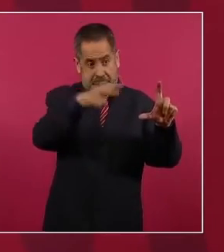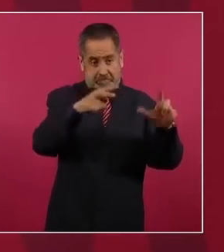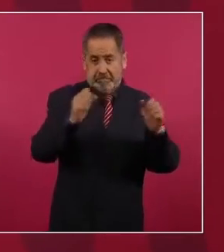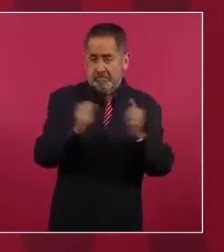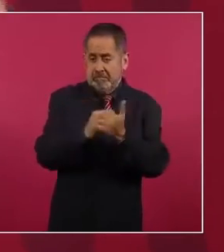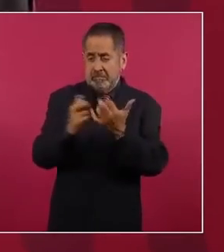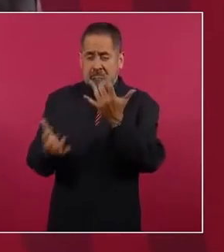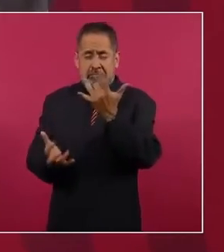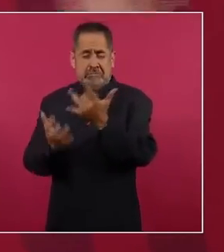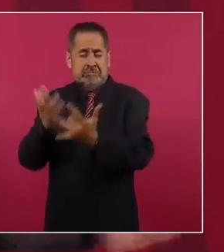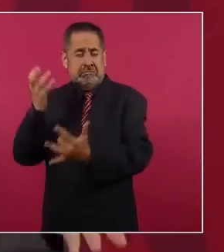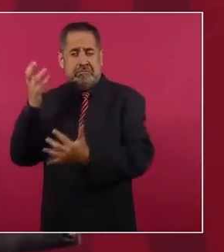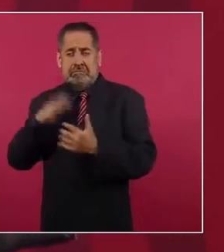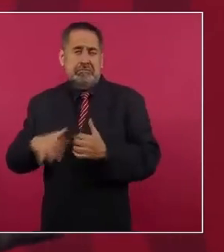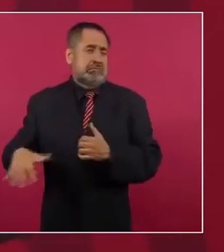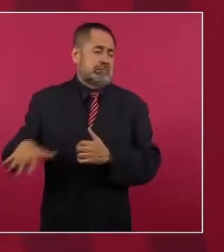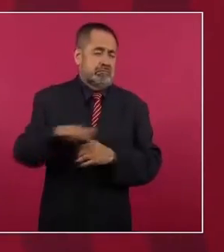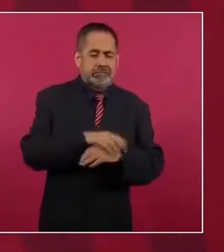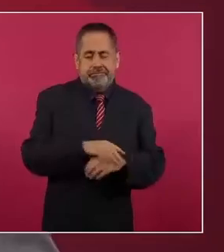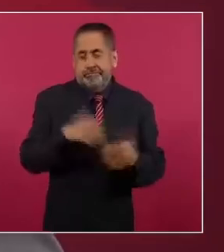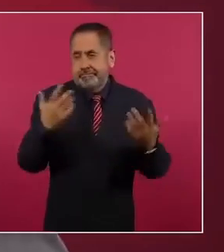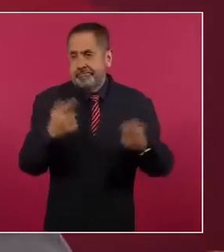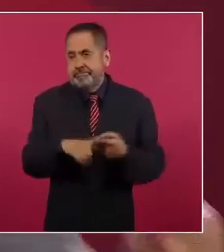Lorette, Broso,